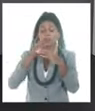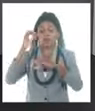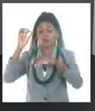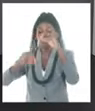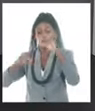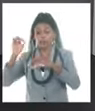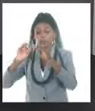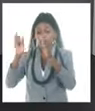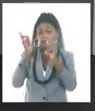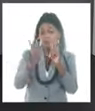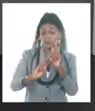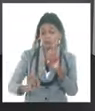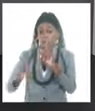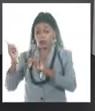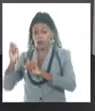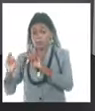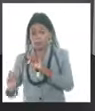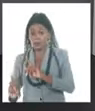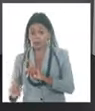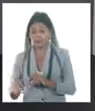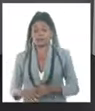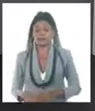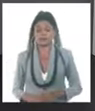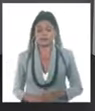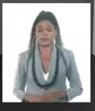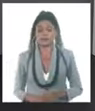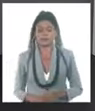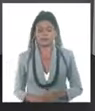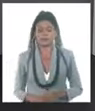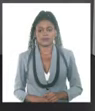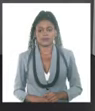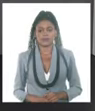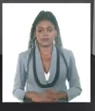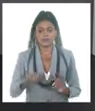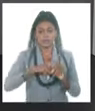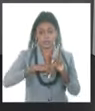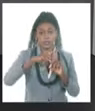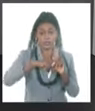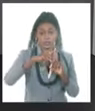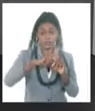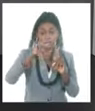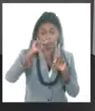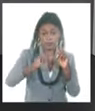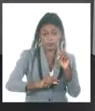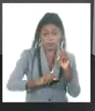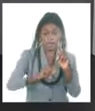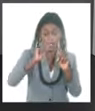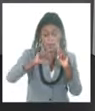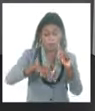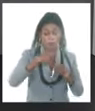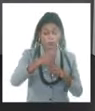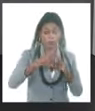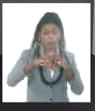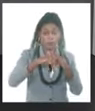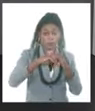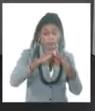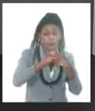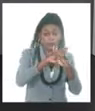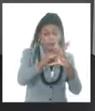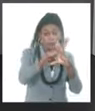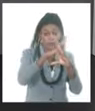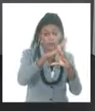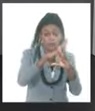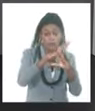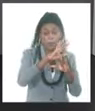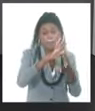serán más escasos en el resto de nuestro archipiélago. Y en cuanto a las temperaturas mínimas en esta próxima madrugada tendrán valores de 23 y